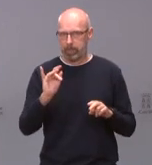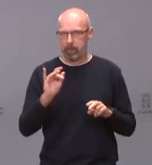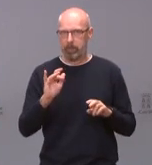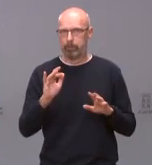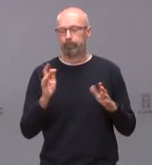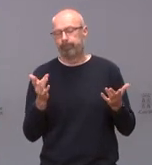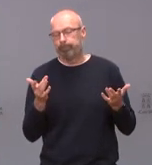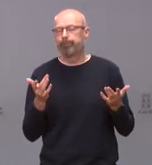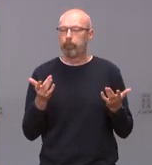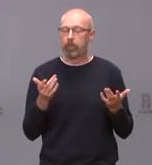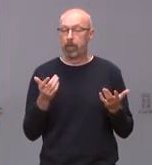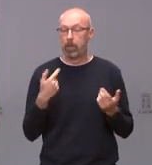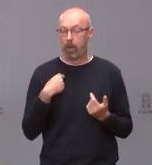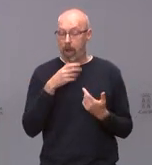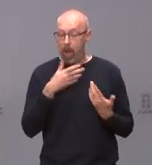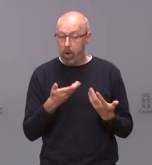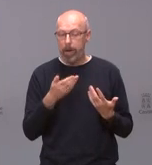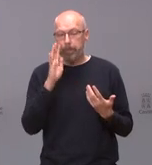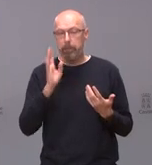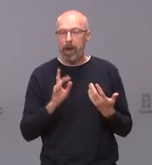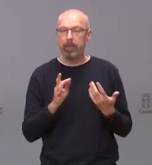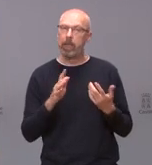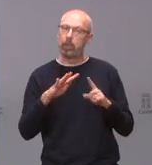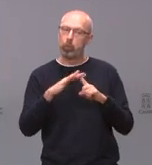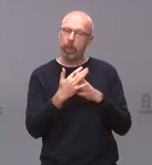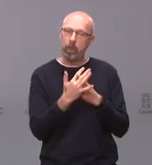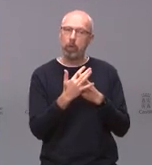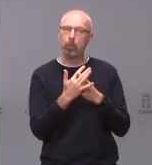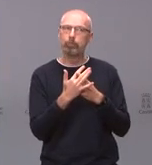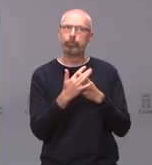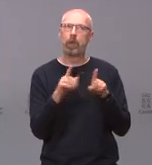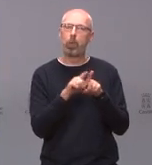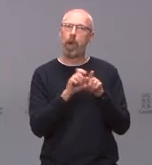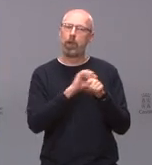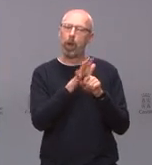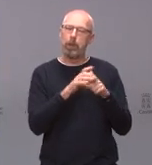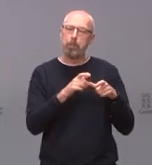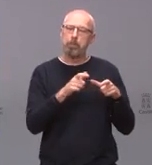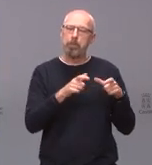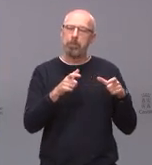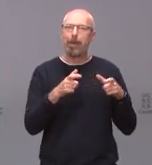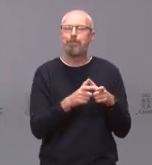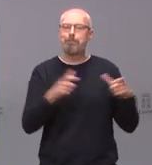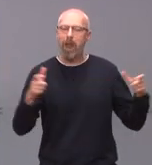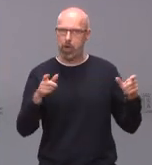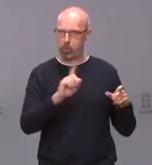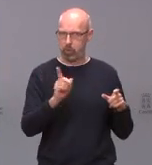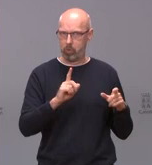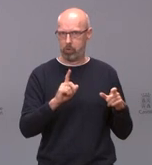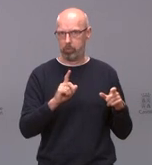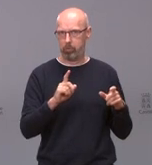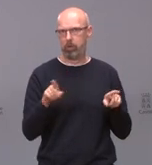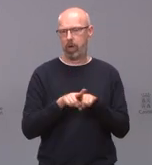parece corresponderse a esa situación porque sí que estamos viendo un crecimiento pero que no es un crecimiento tan explosivo como fue el que ocurrió